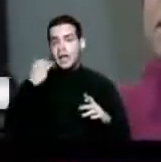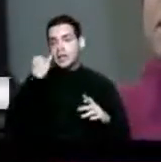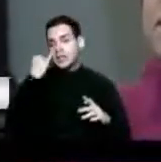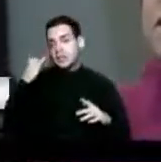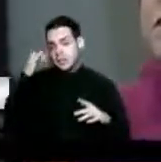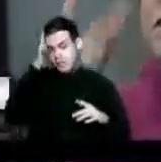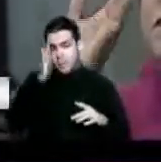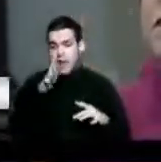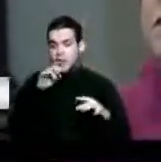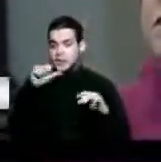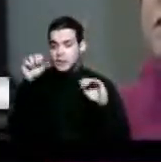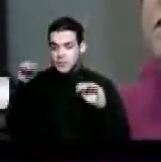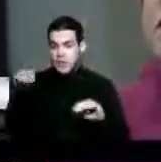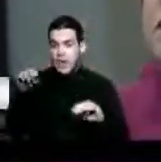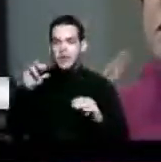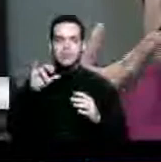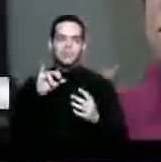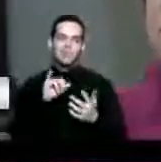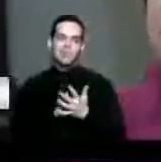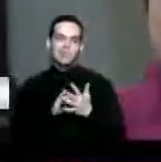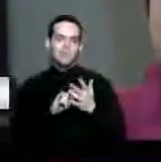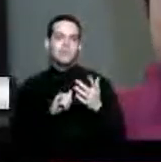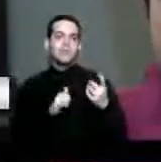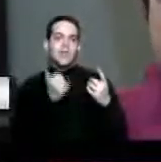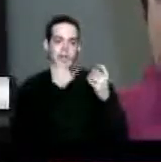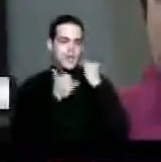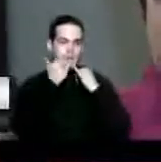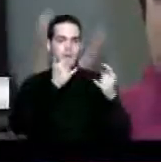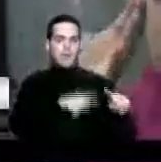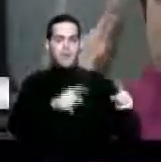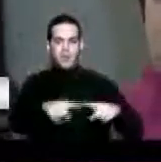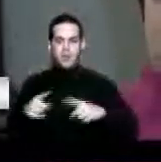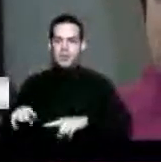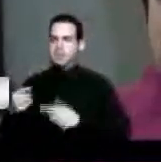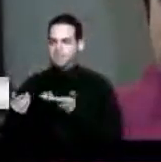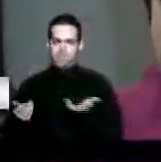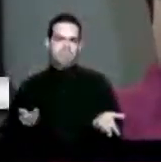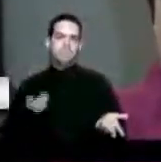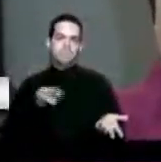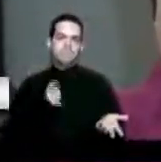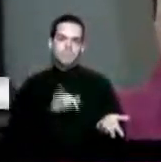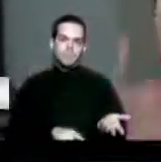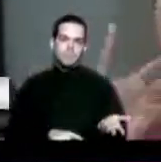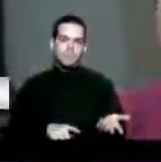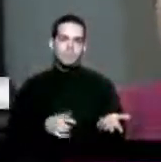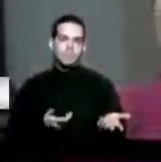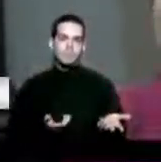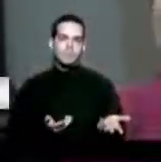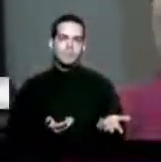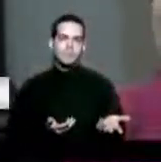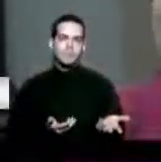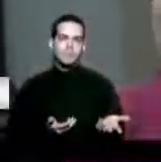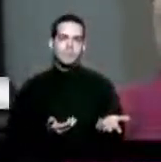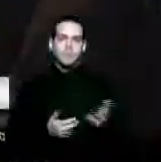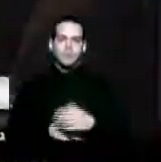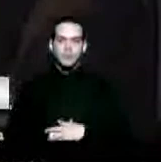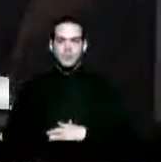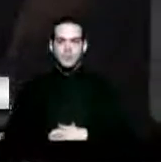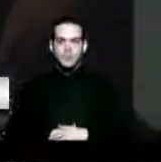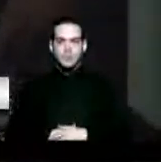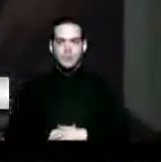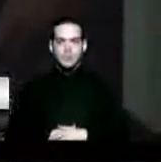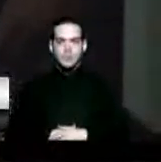padres, pasan estas cosas lamentables que hoy tenemos que estar en esta campaña iniciada por el Presidente de la Cámara.